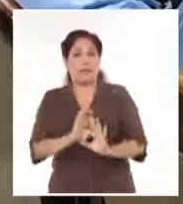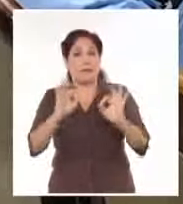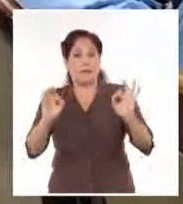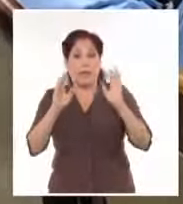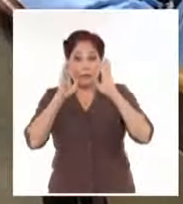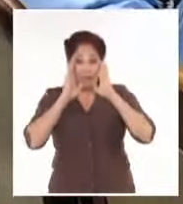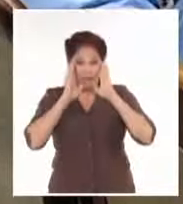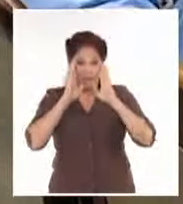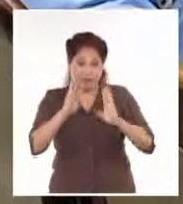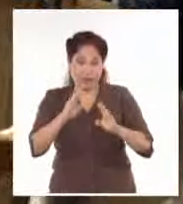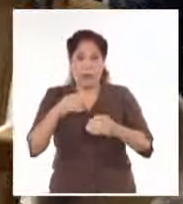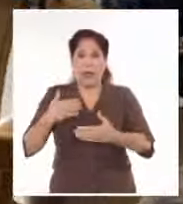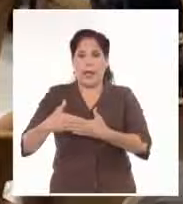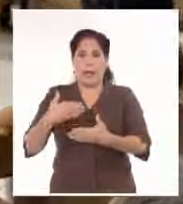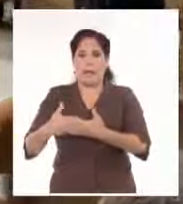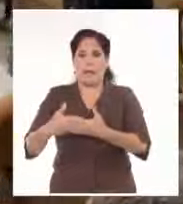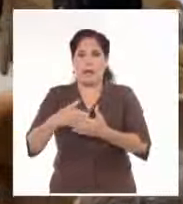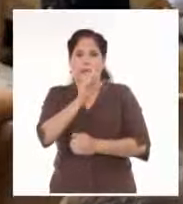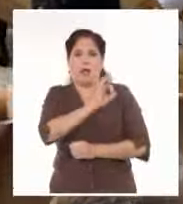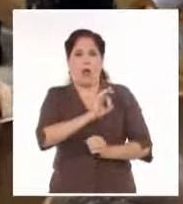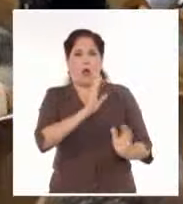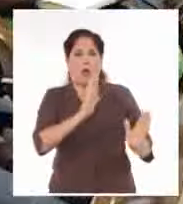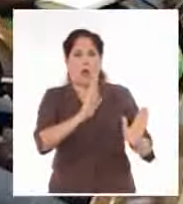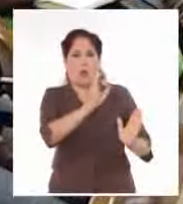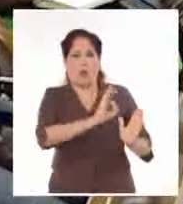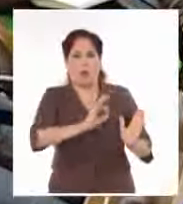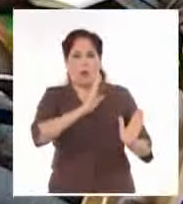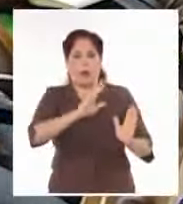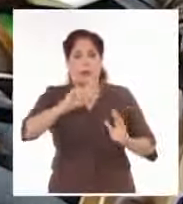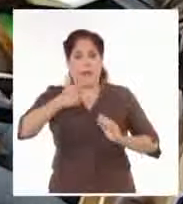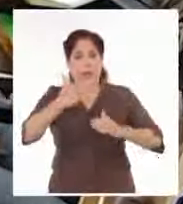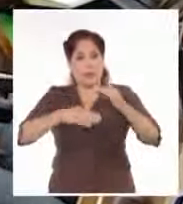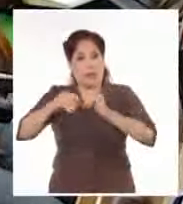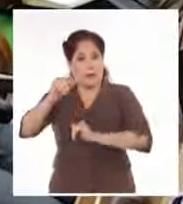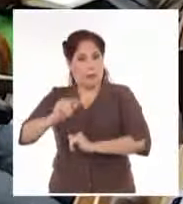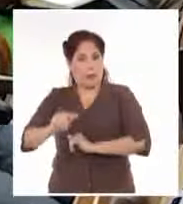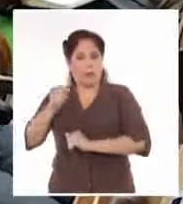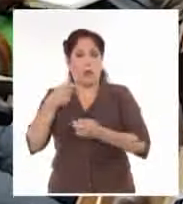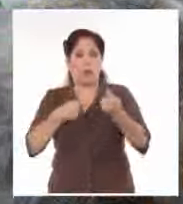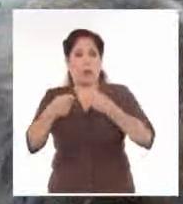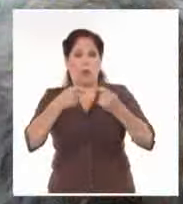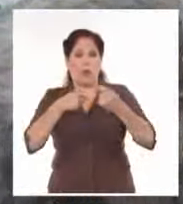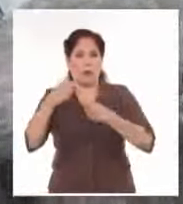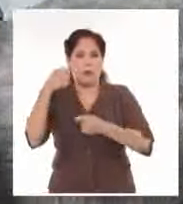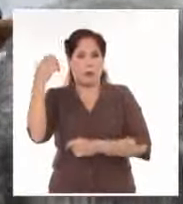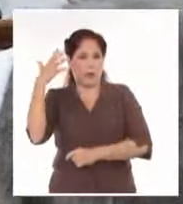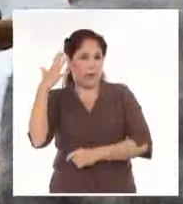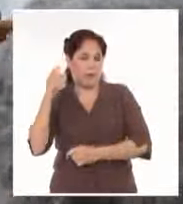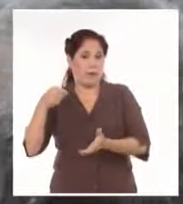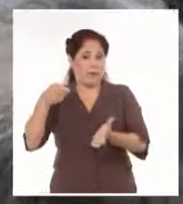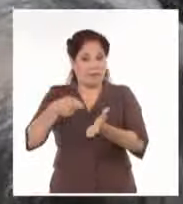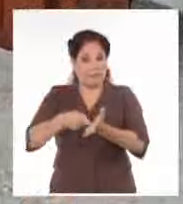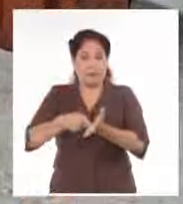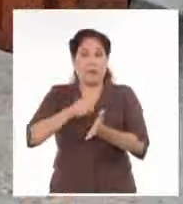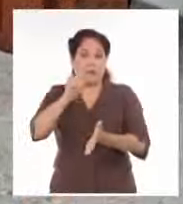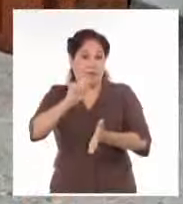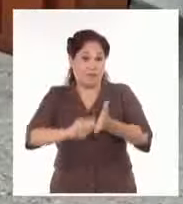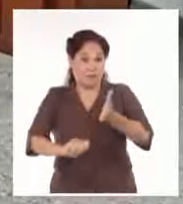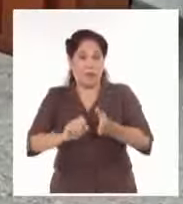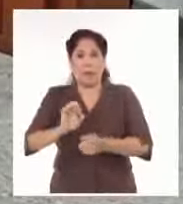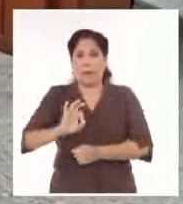en las empresas del oriente cubano. El viceministro primero de comercio exterior e inversión extranjera, Oscar Pérez Oliva Fraga,